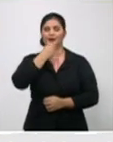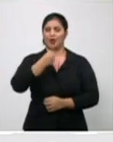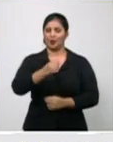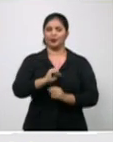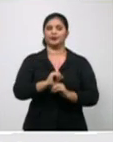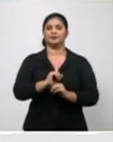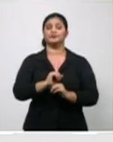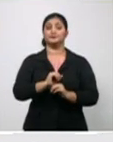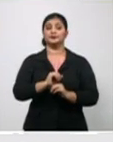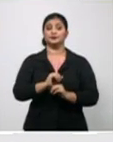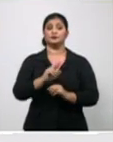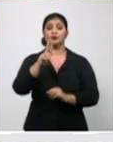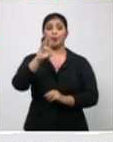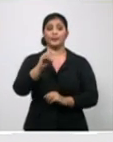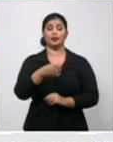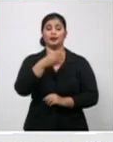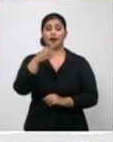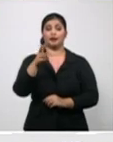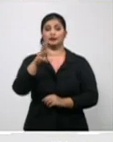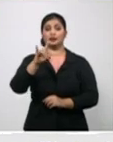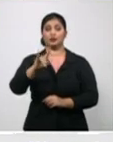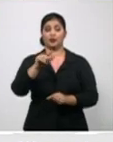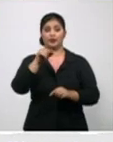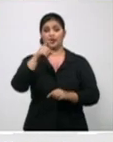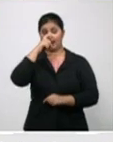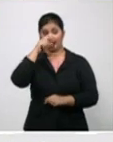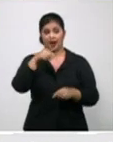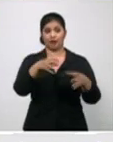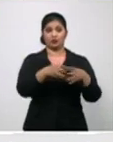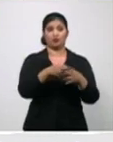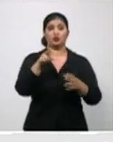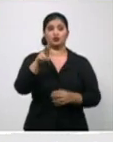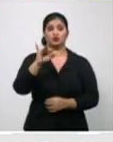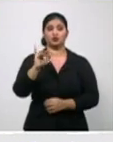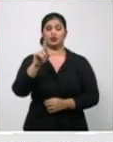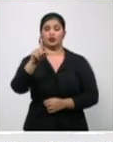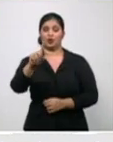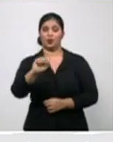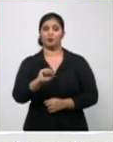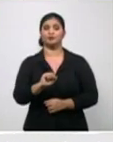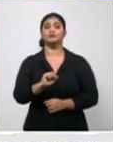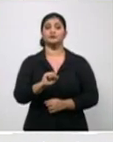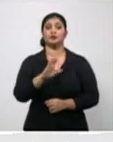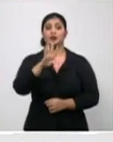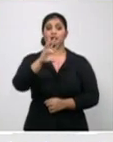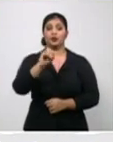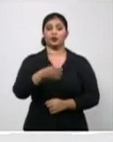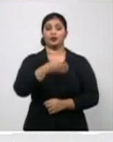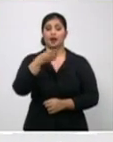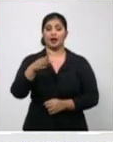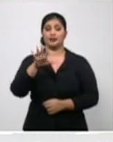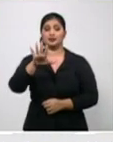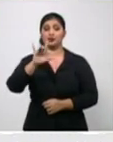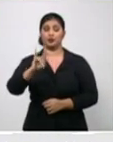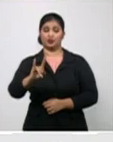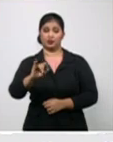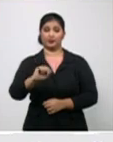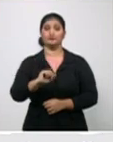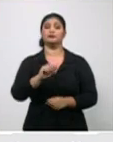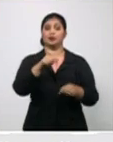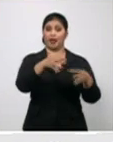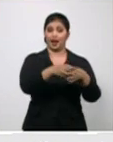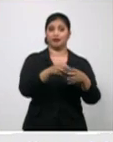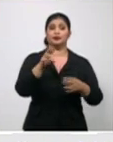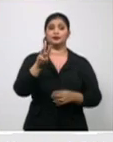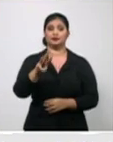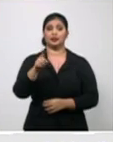271. De 40 a 59, 318. Y de más de 60 años, con